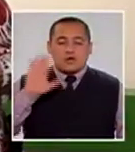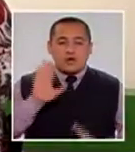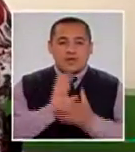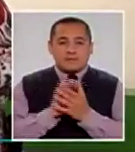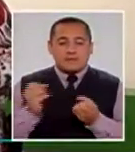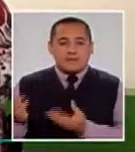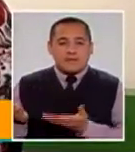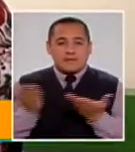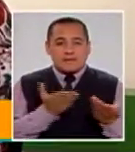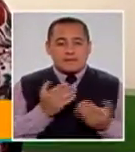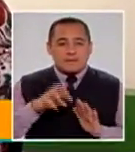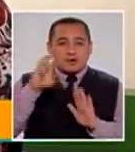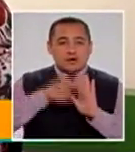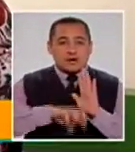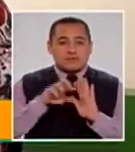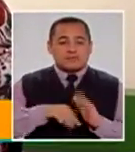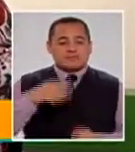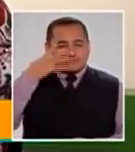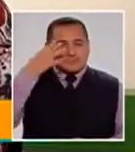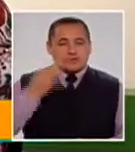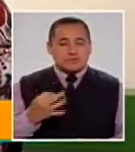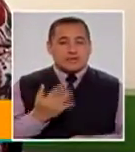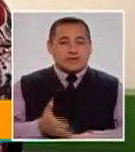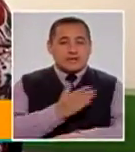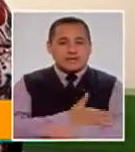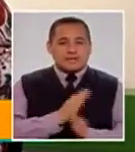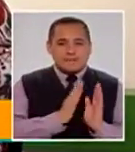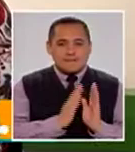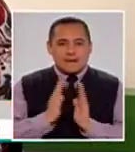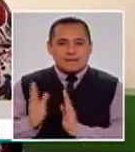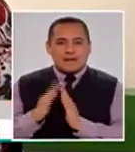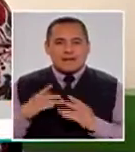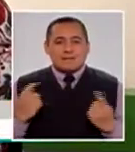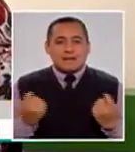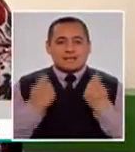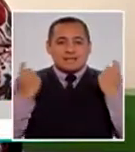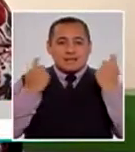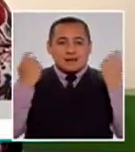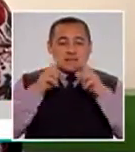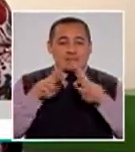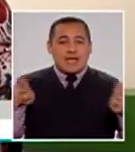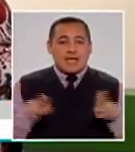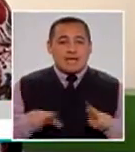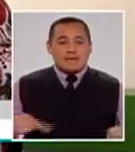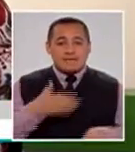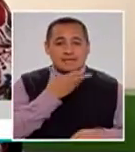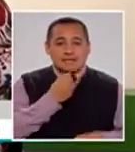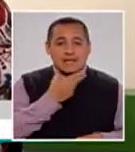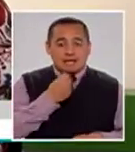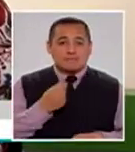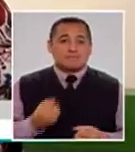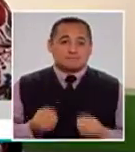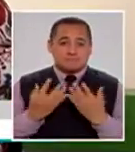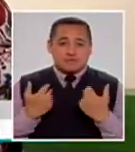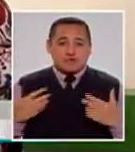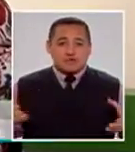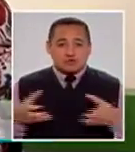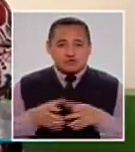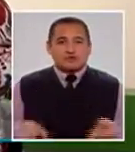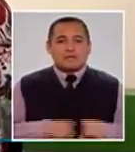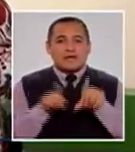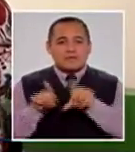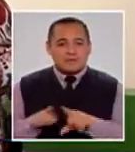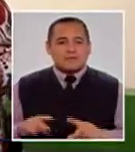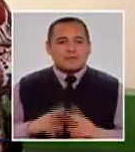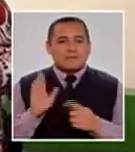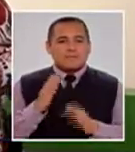Hola amigos, bienvenidos al programa, seguro que ya en plenos preparativos para recibir la Navidad. Bueno, nosotros también hemos preparado un